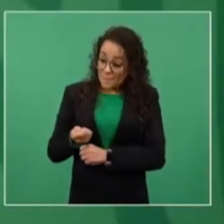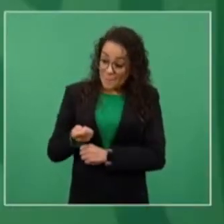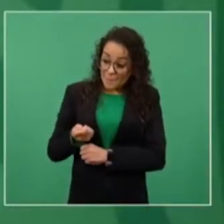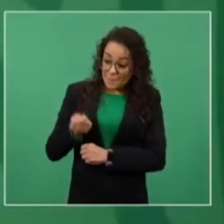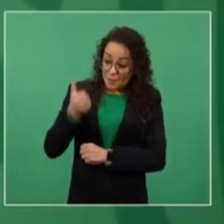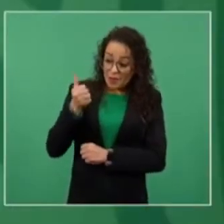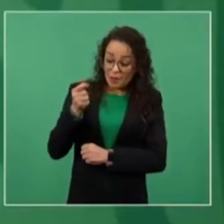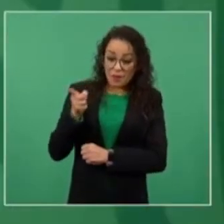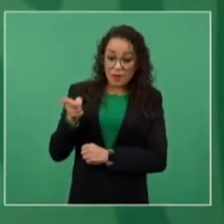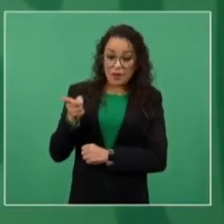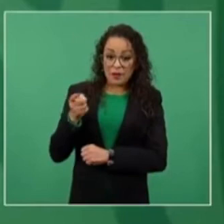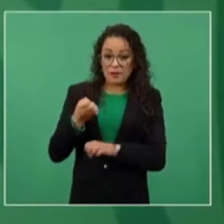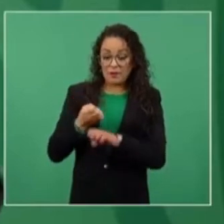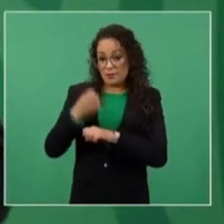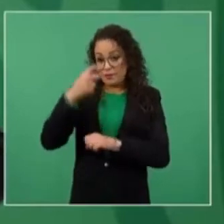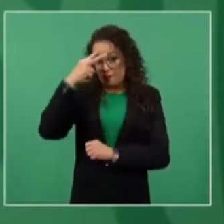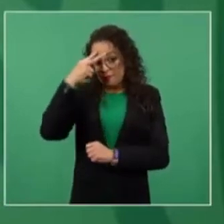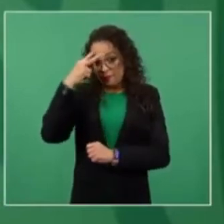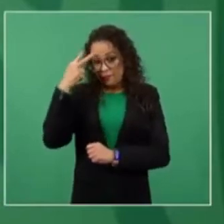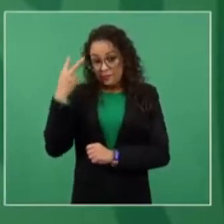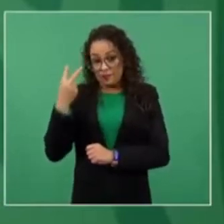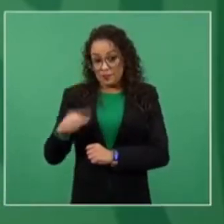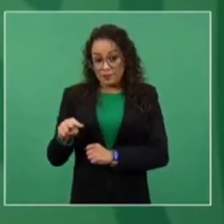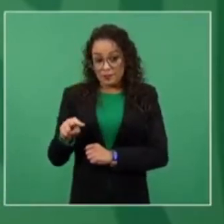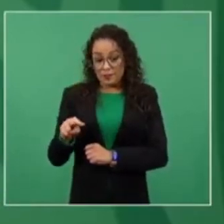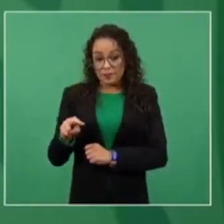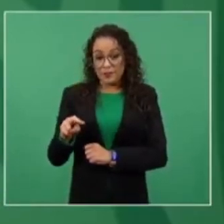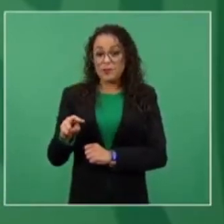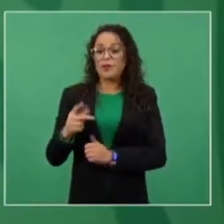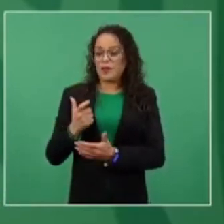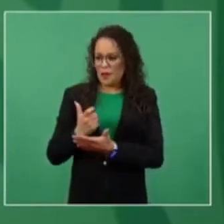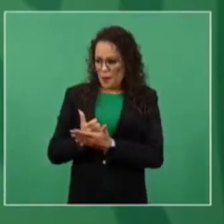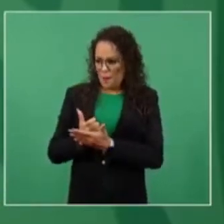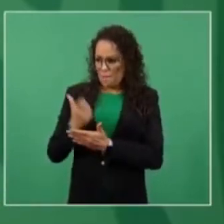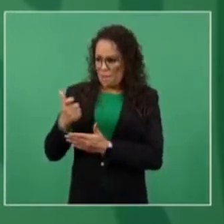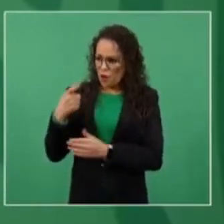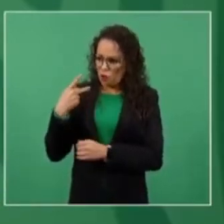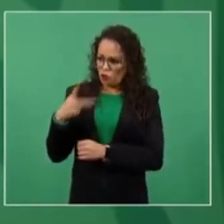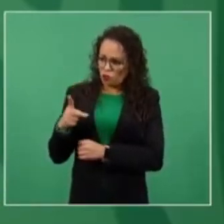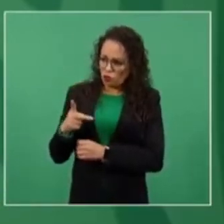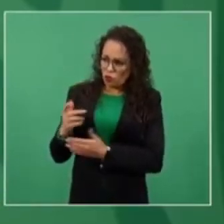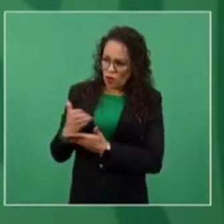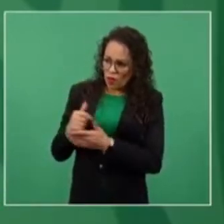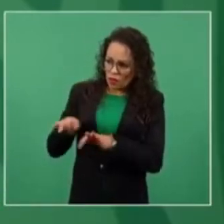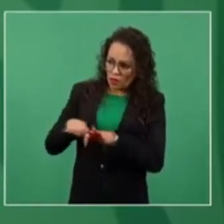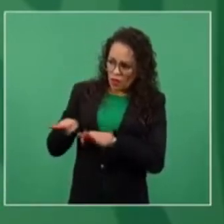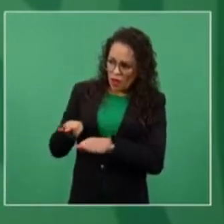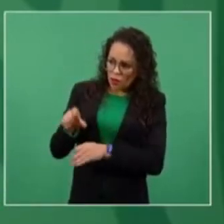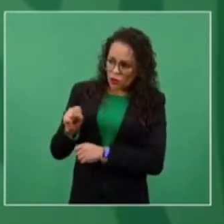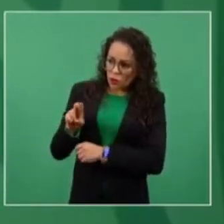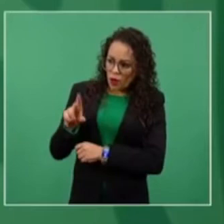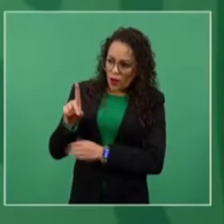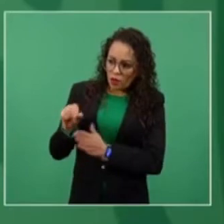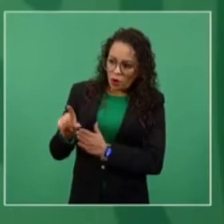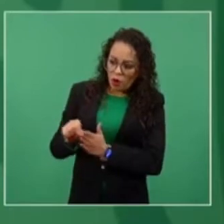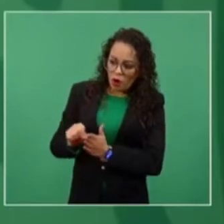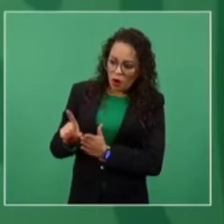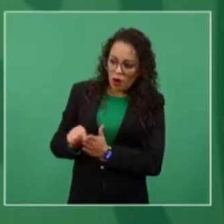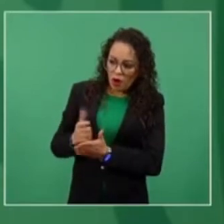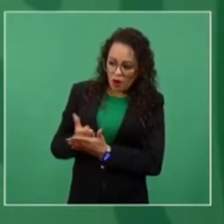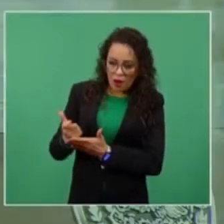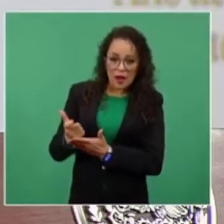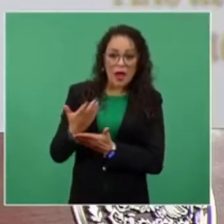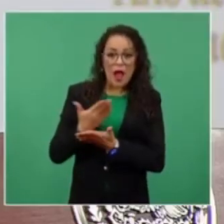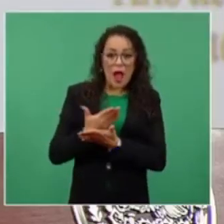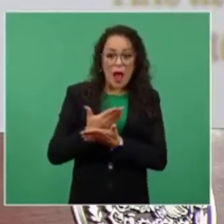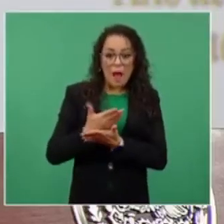en donde, además del sueldo al legislador, le daban un